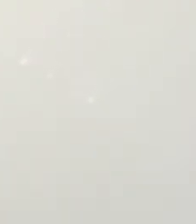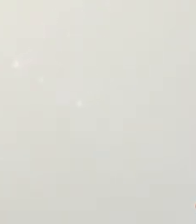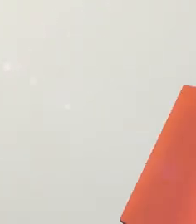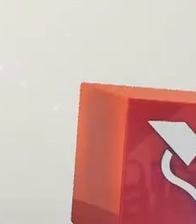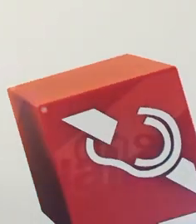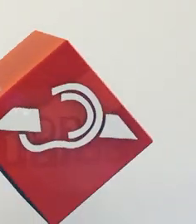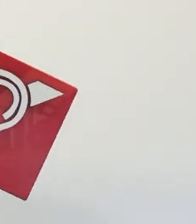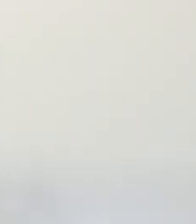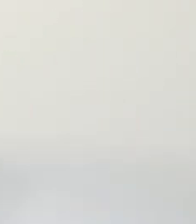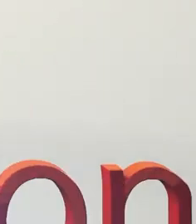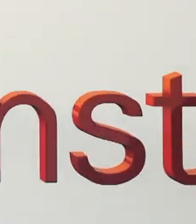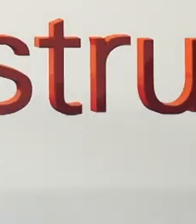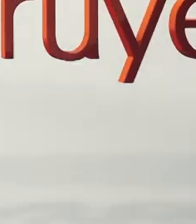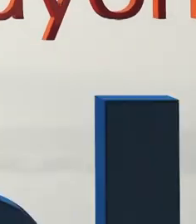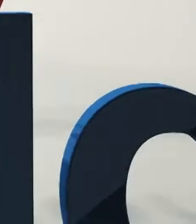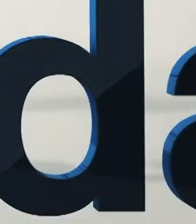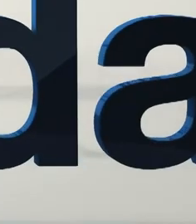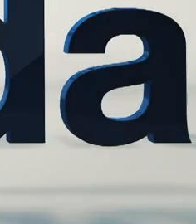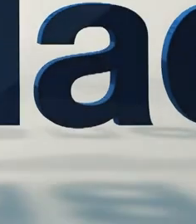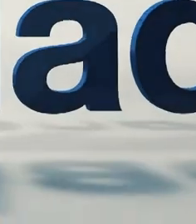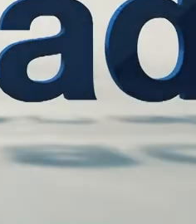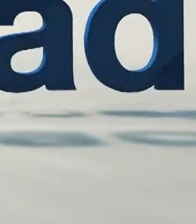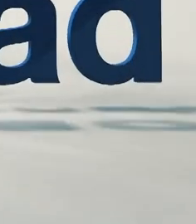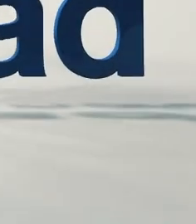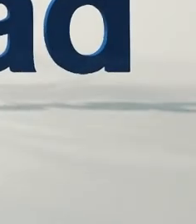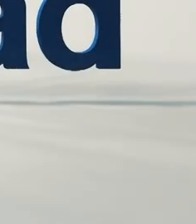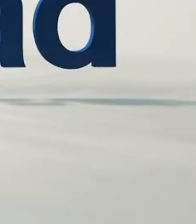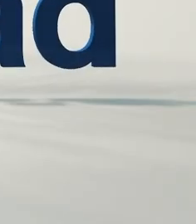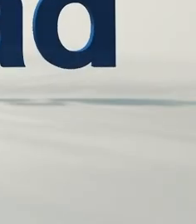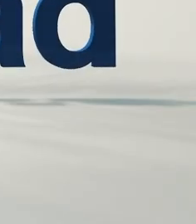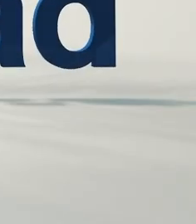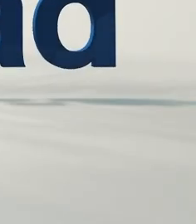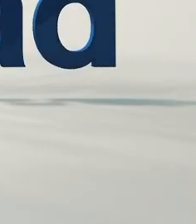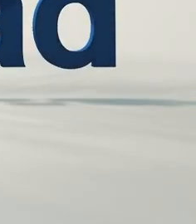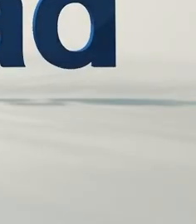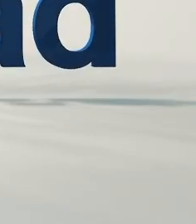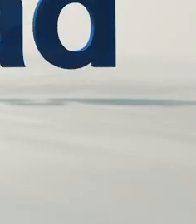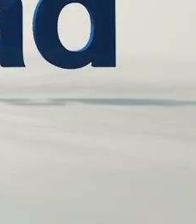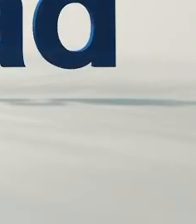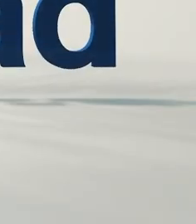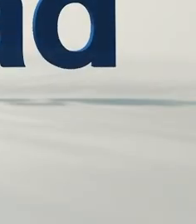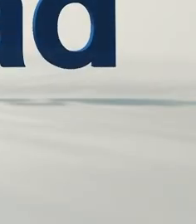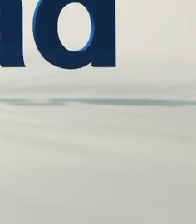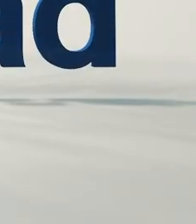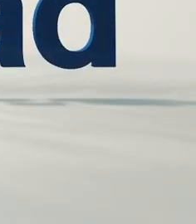no no no CC por Antarctica Films Argentina